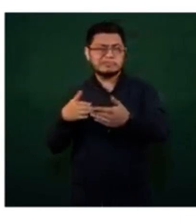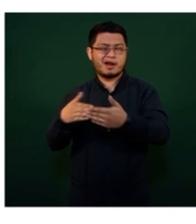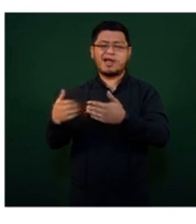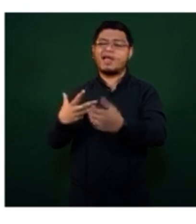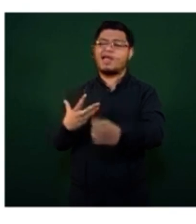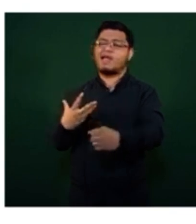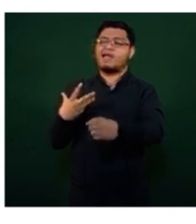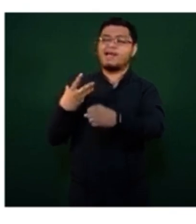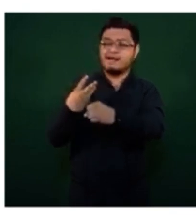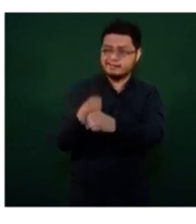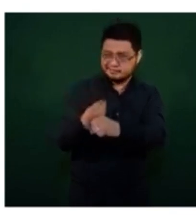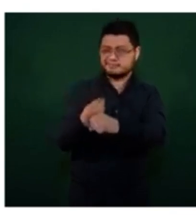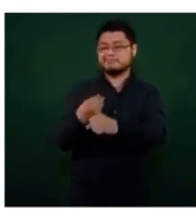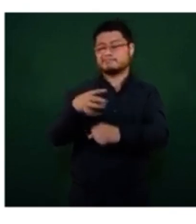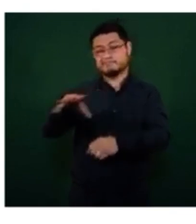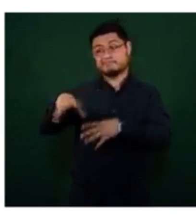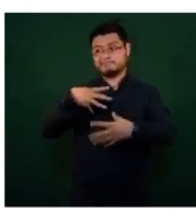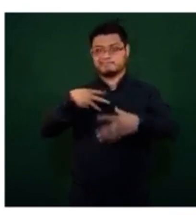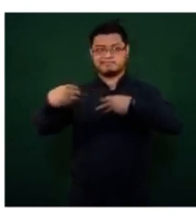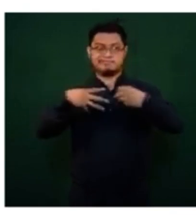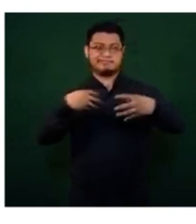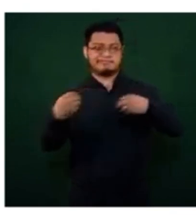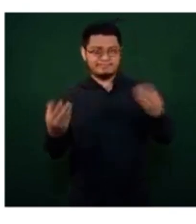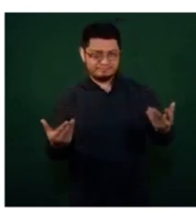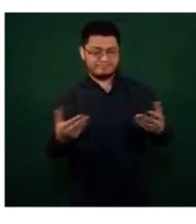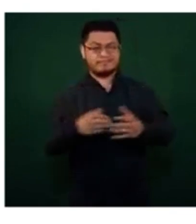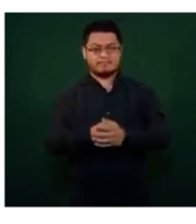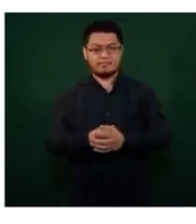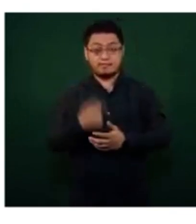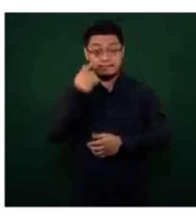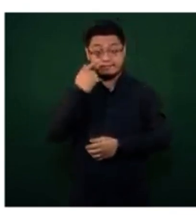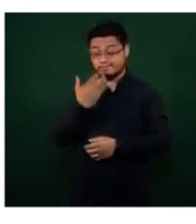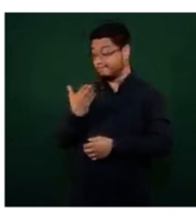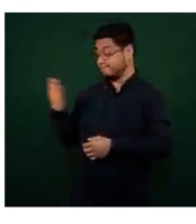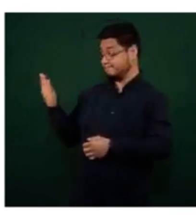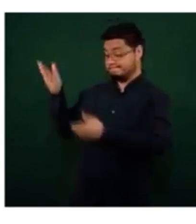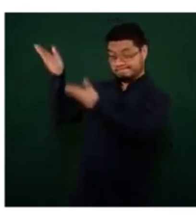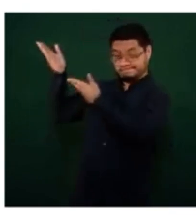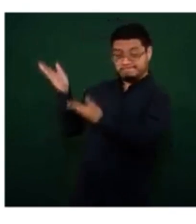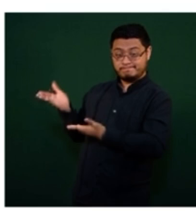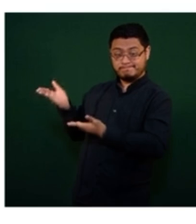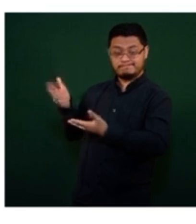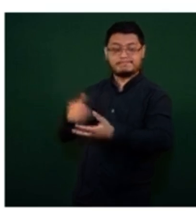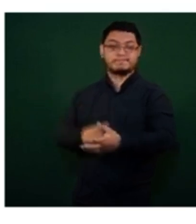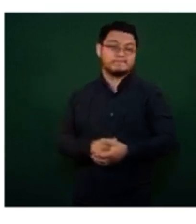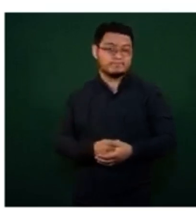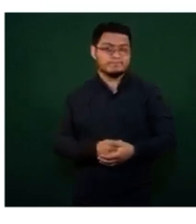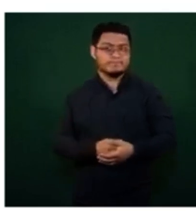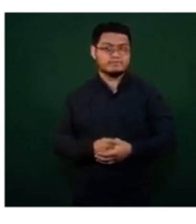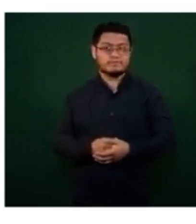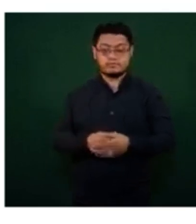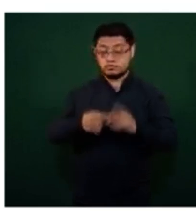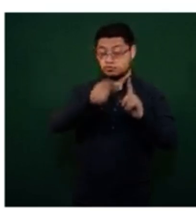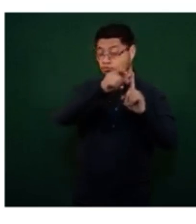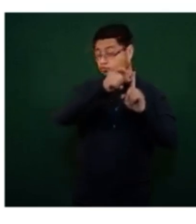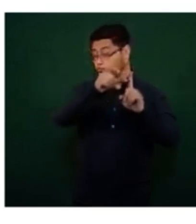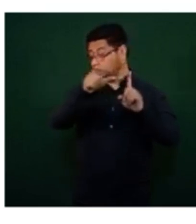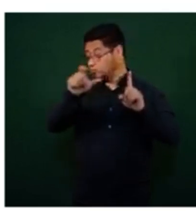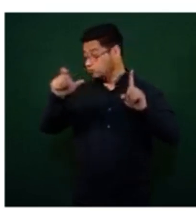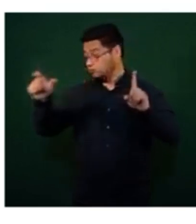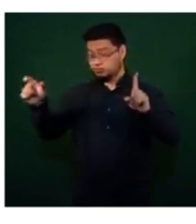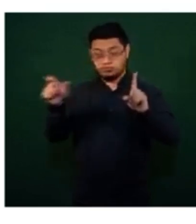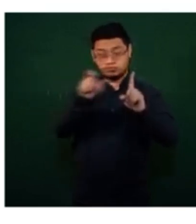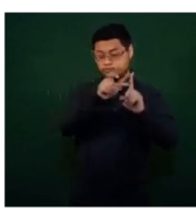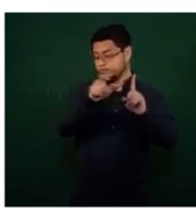nos presentaba la epidemia. Como pueden ver en la diapositiva, en la imagen, fuimos llevando siempre orden,